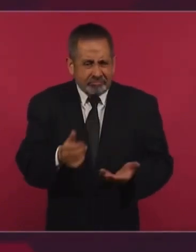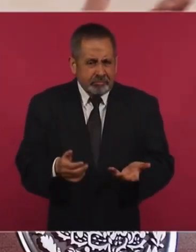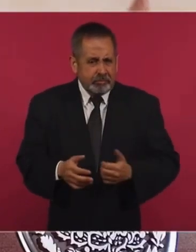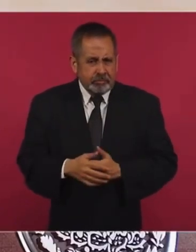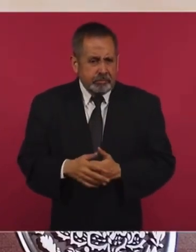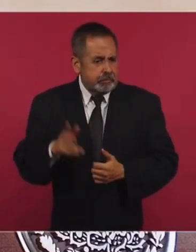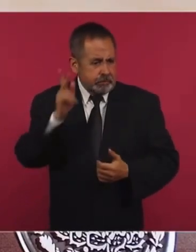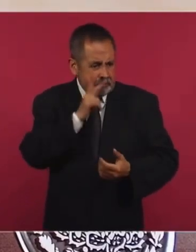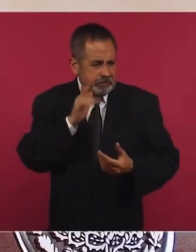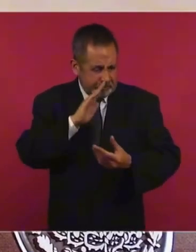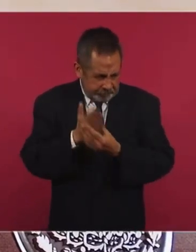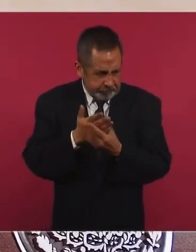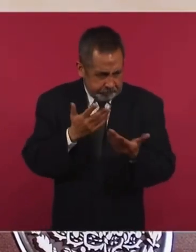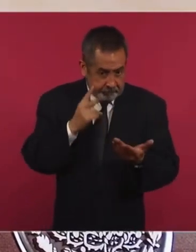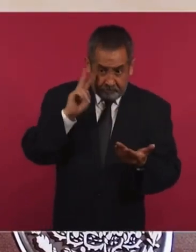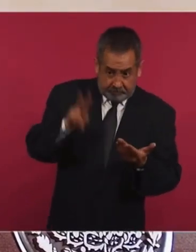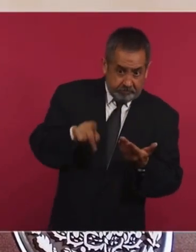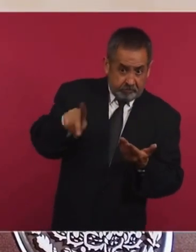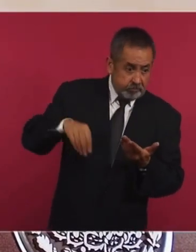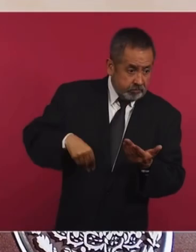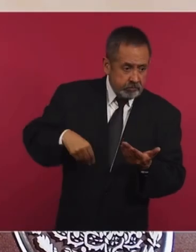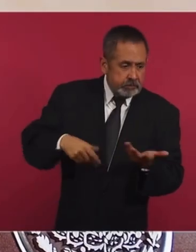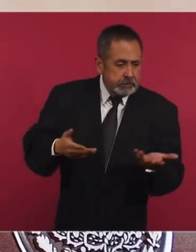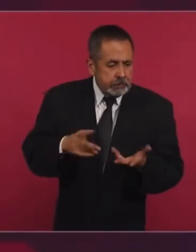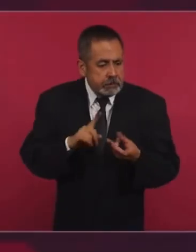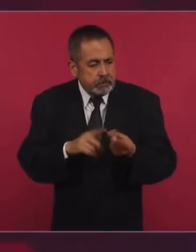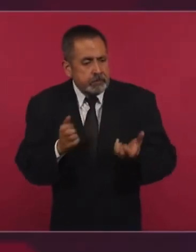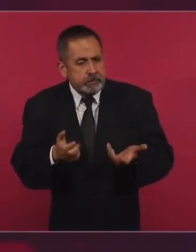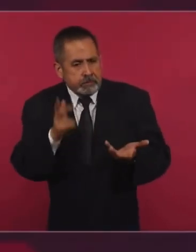que probara sus dichos.